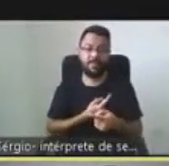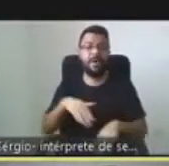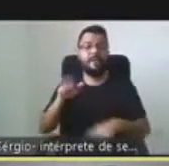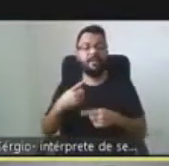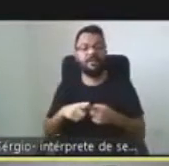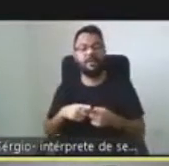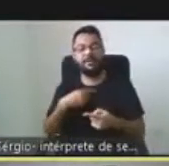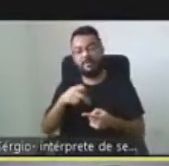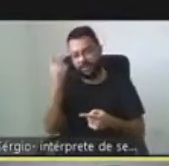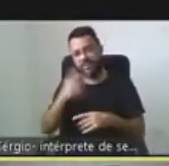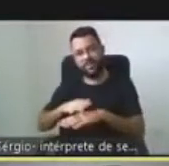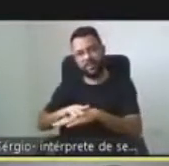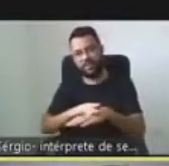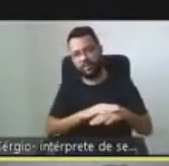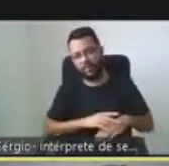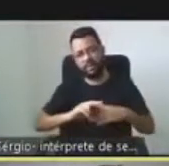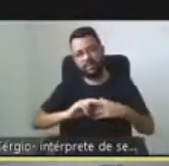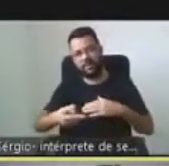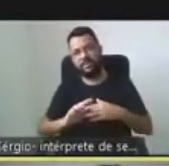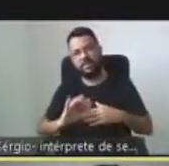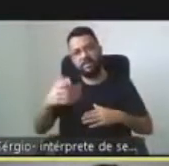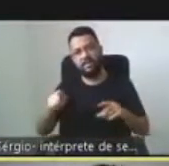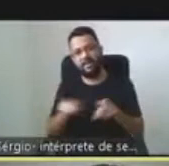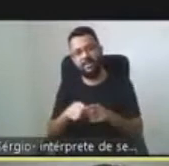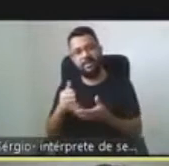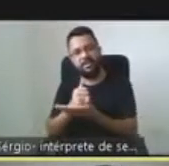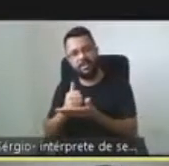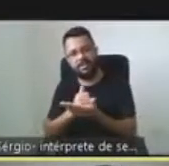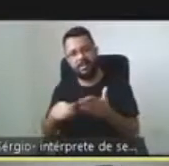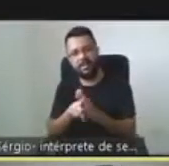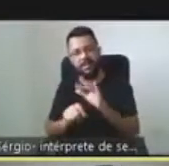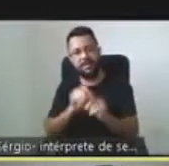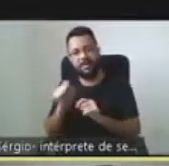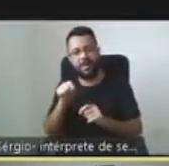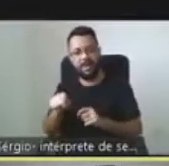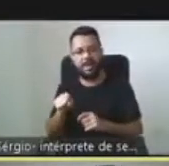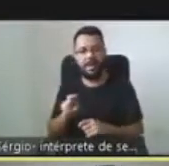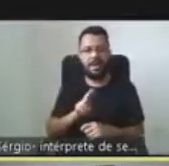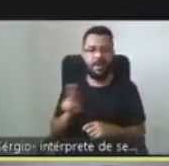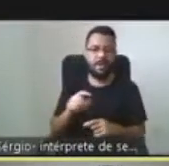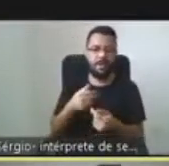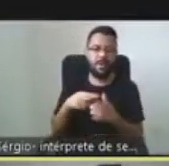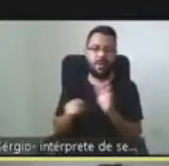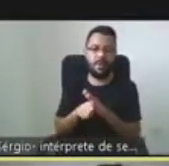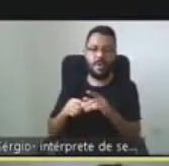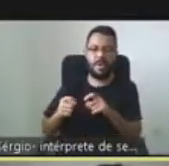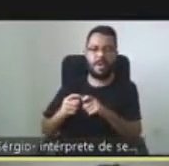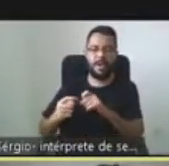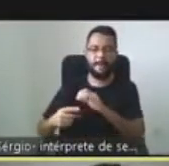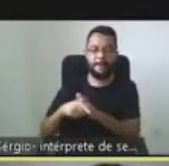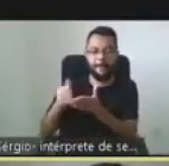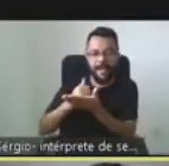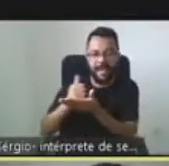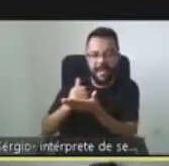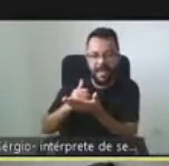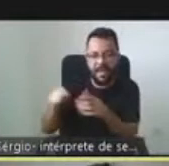muchas enfermedades, se desarrollan lo que se llaman los medicamentos huérfanos, que son medicinas que solamente sirven para